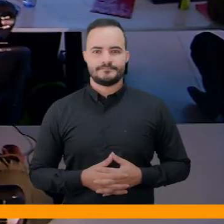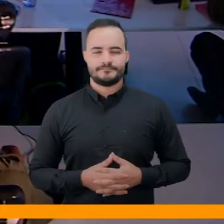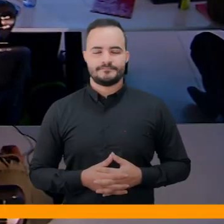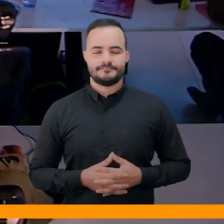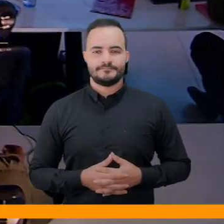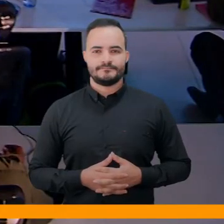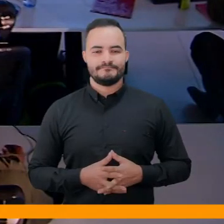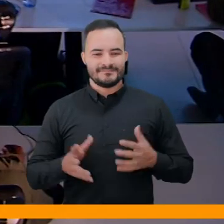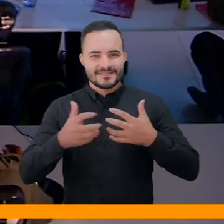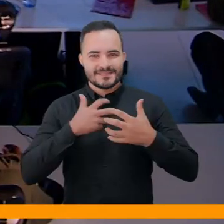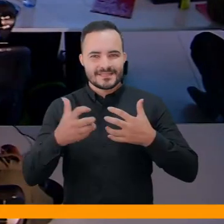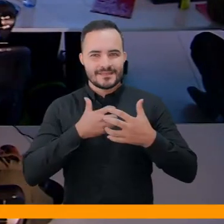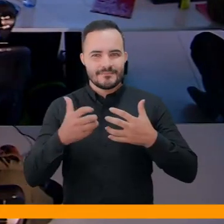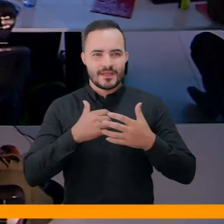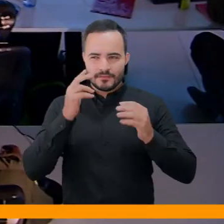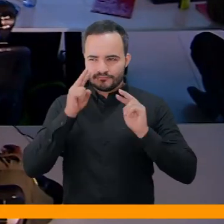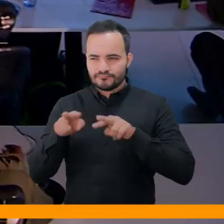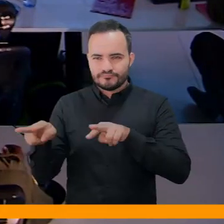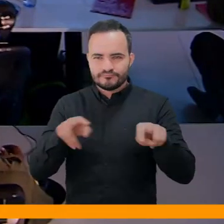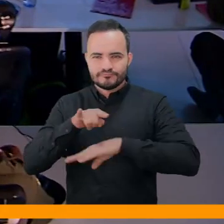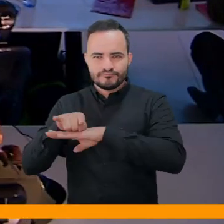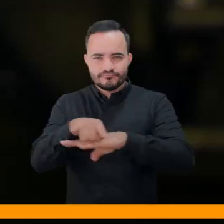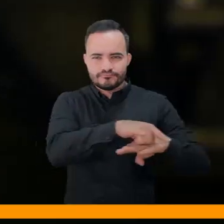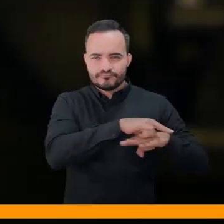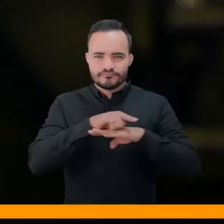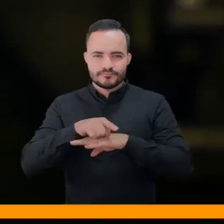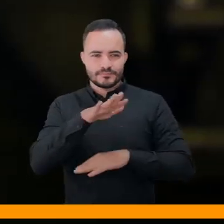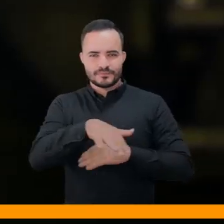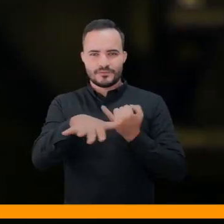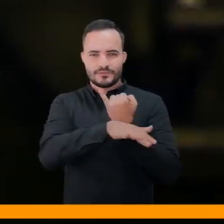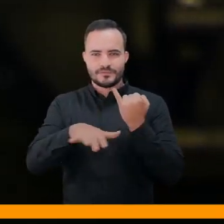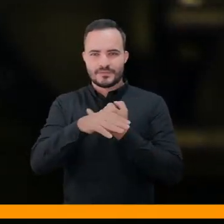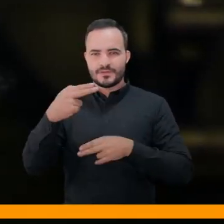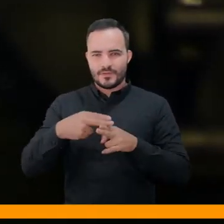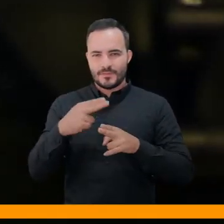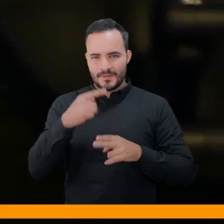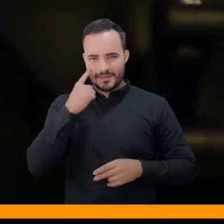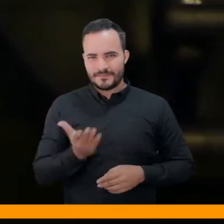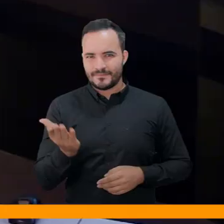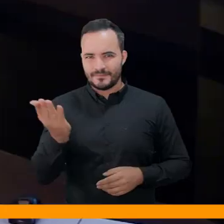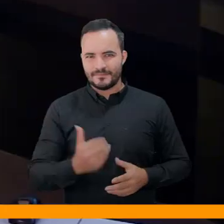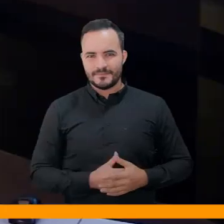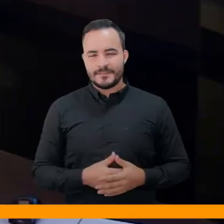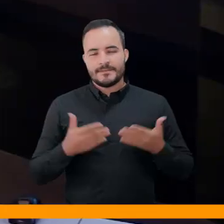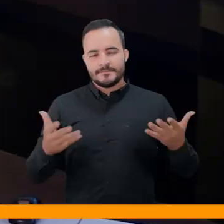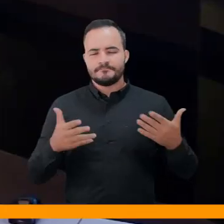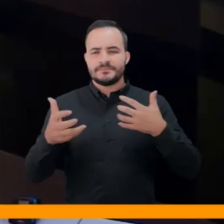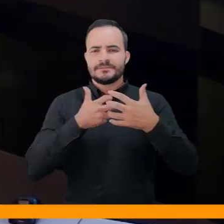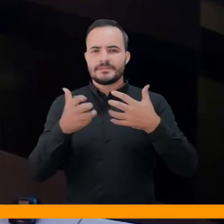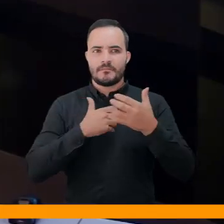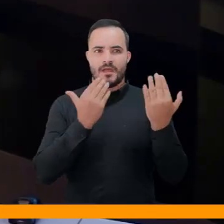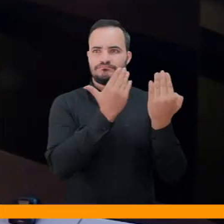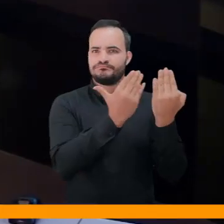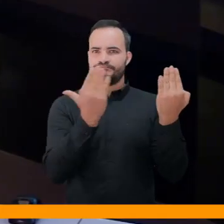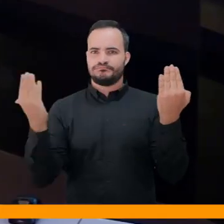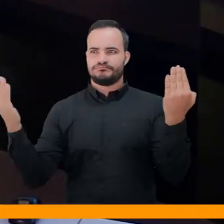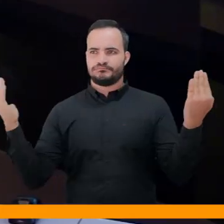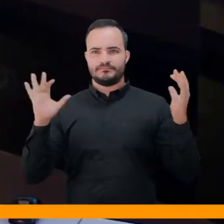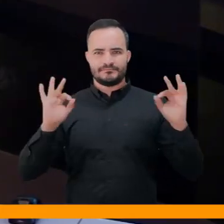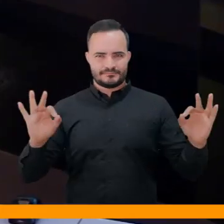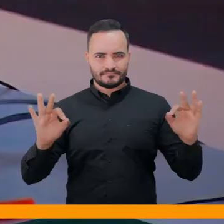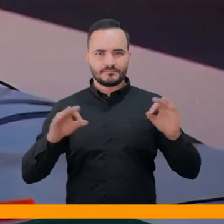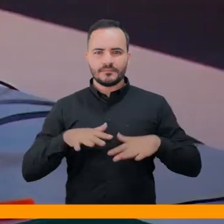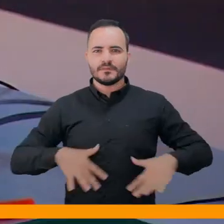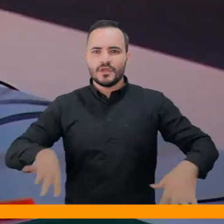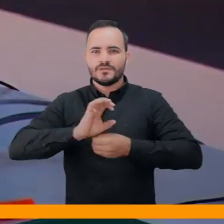El Sistema Integrado de Emergencias y Seguridad Metropolitano, CSM, es un sistema multipantalla que ofrece una visión panorámica de la